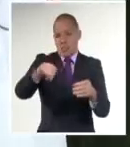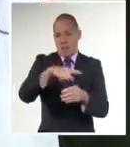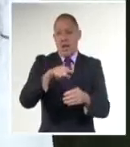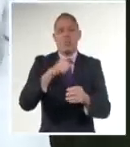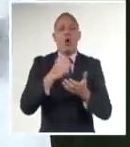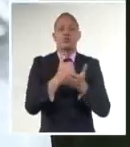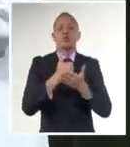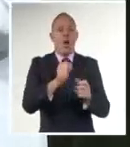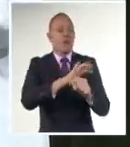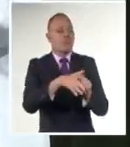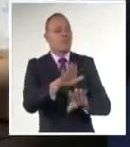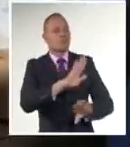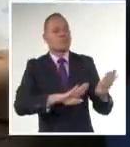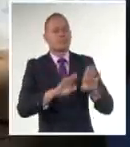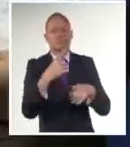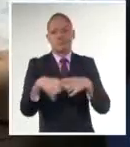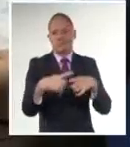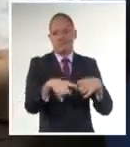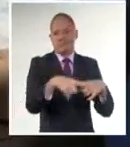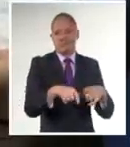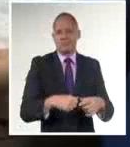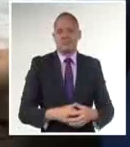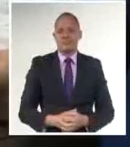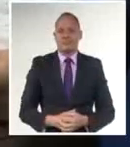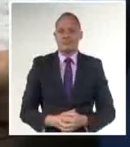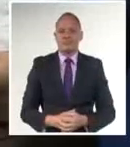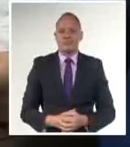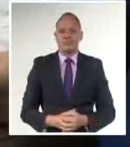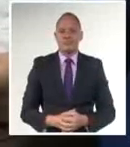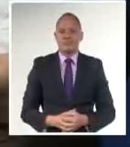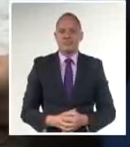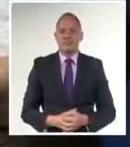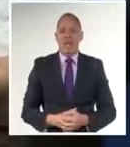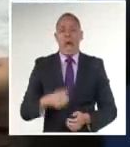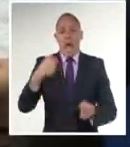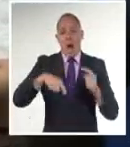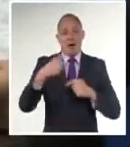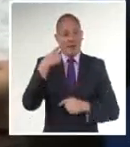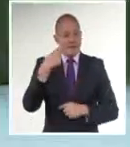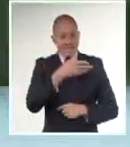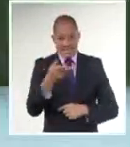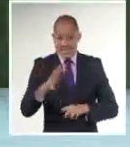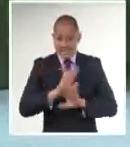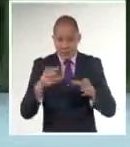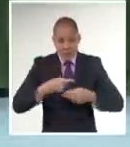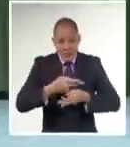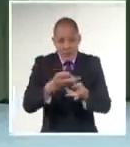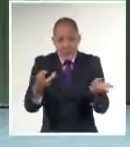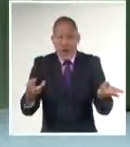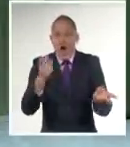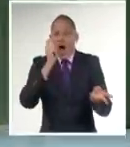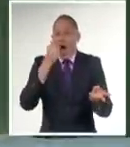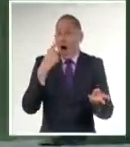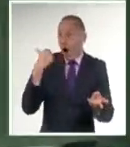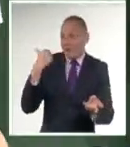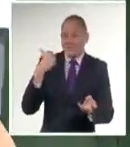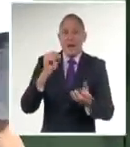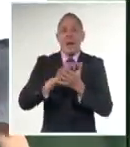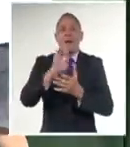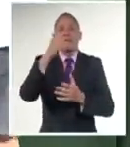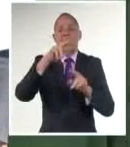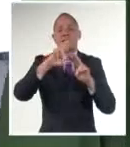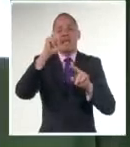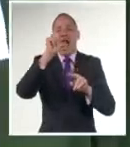enfrentamiento a la pandemia de la COVID-19. Reconocimiento que entregó el comandante doctor José Ramón